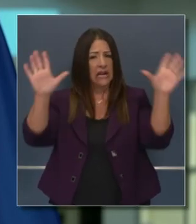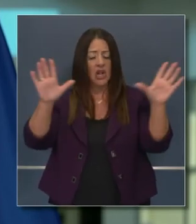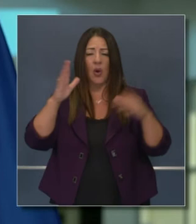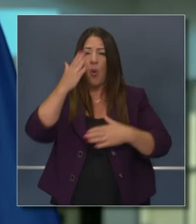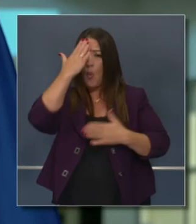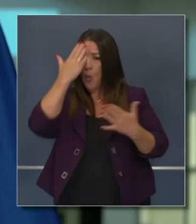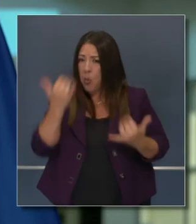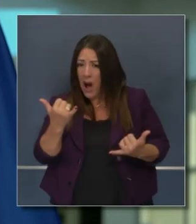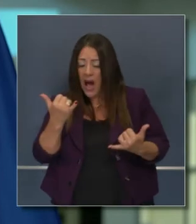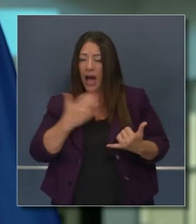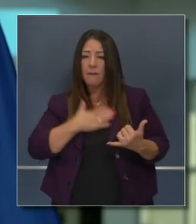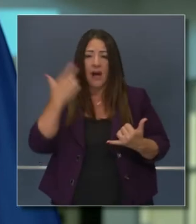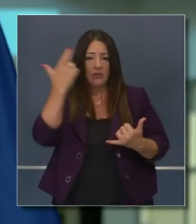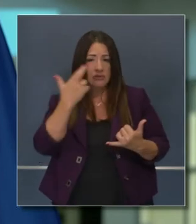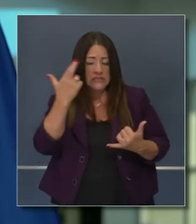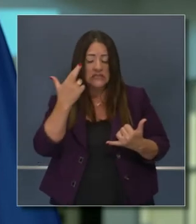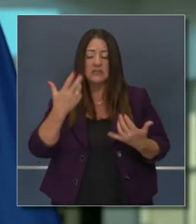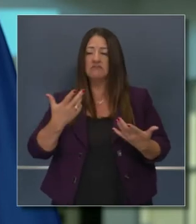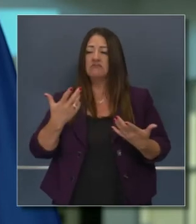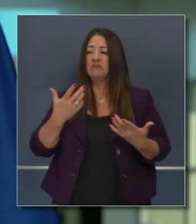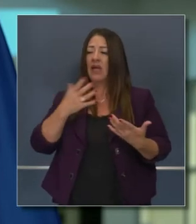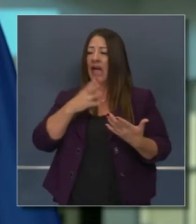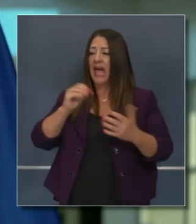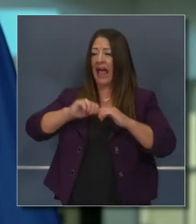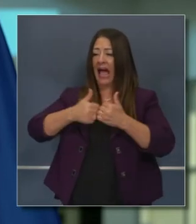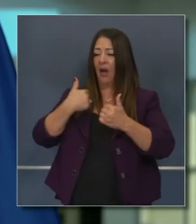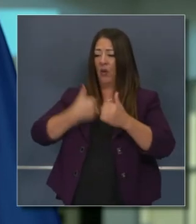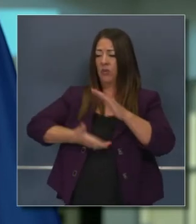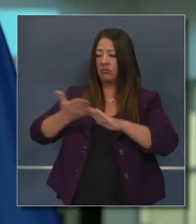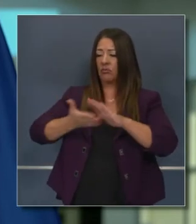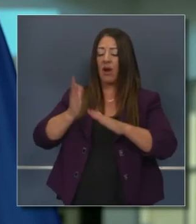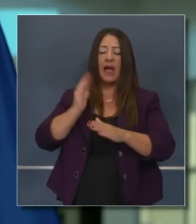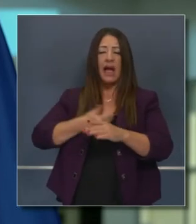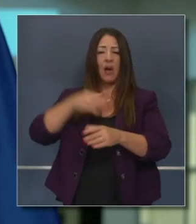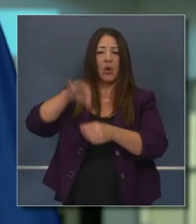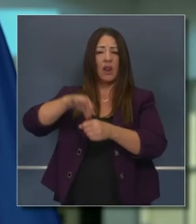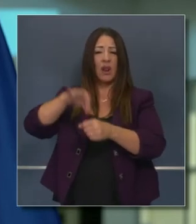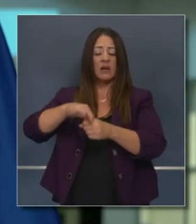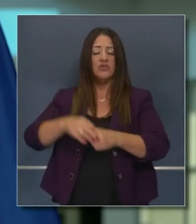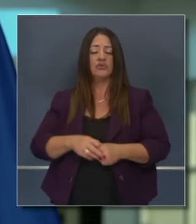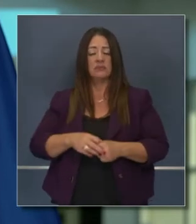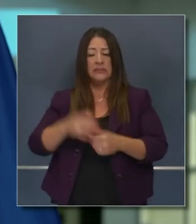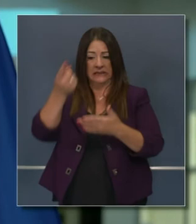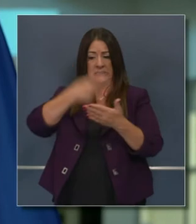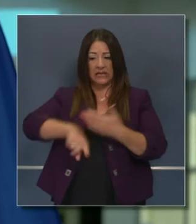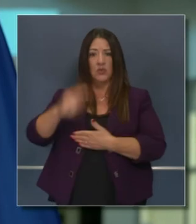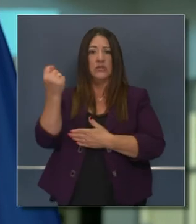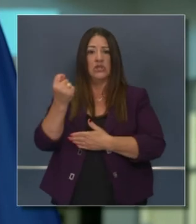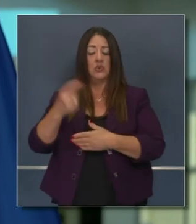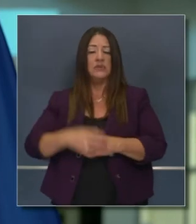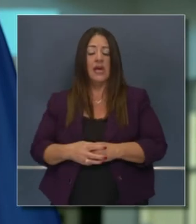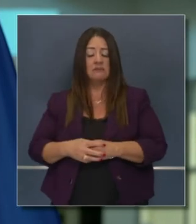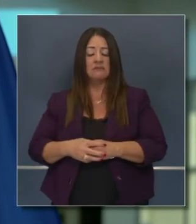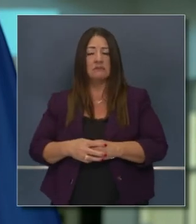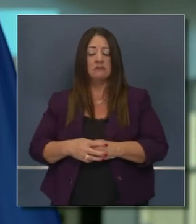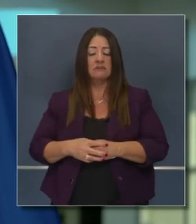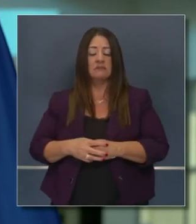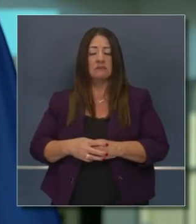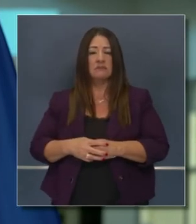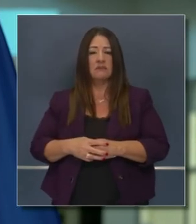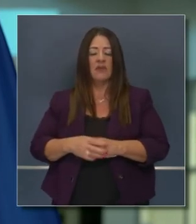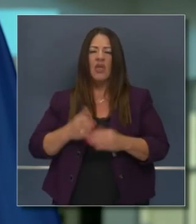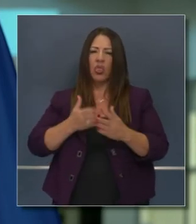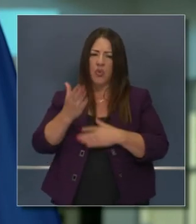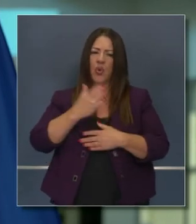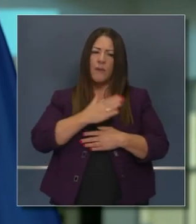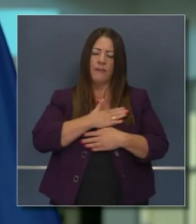de realizar sin peligro las elecciones en noviembre, dentro de una semana. Seguimos